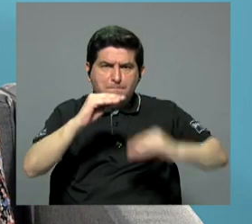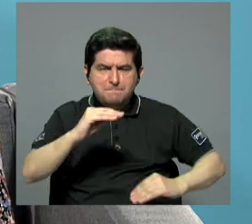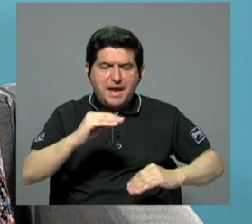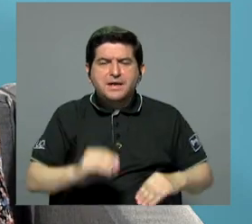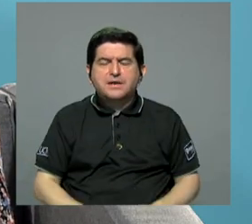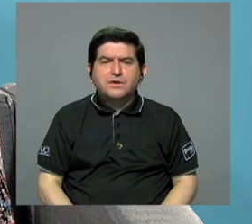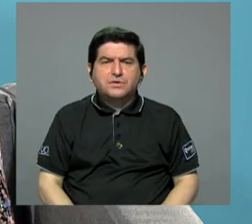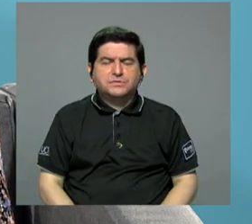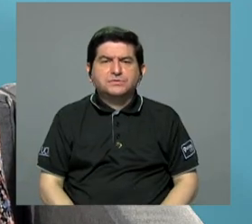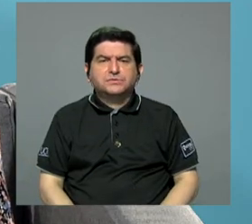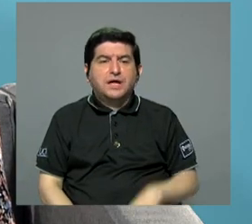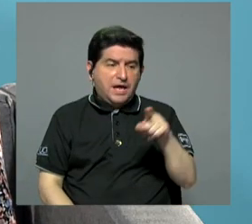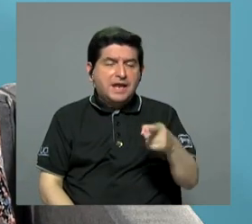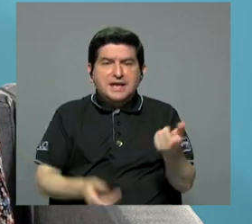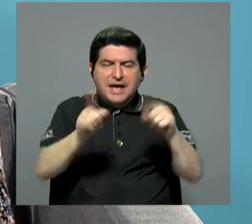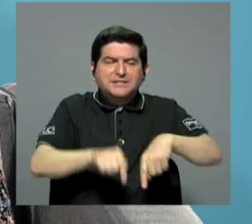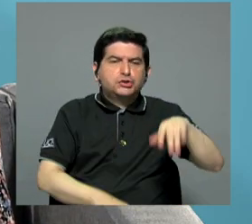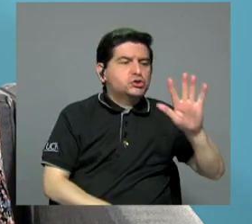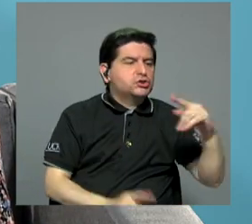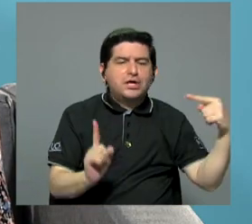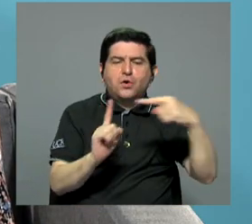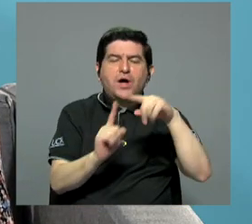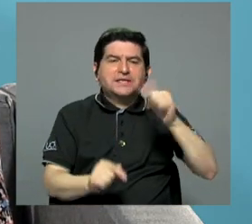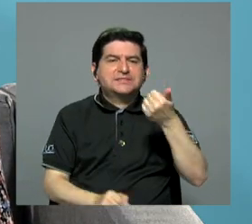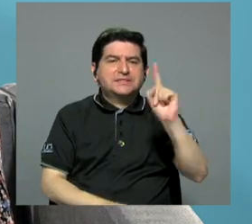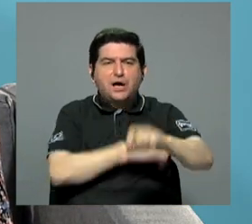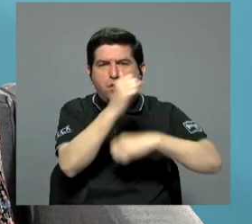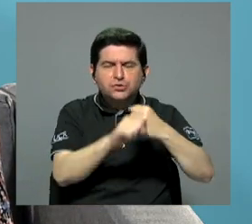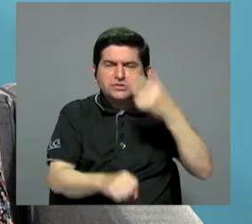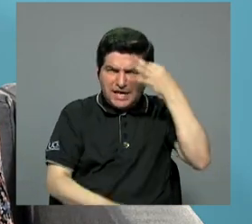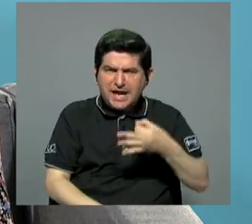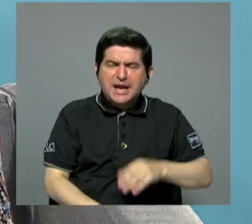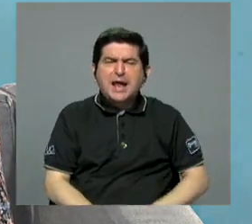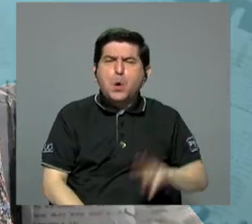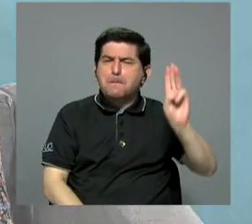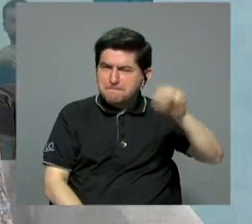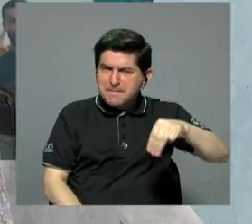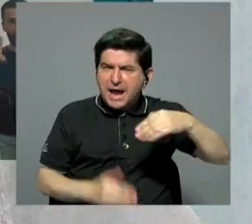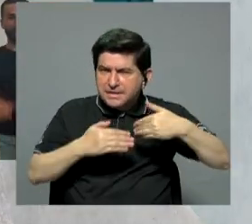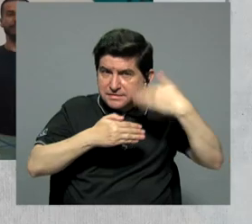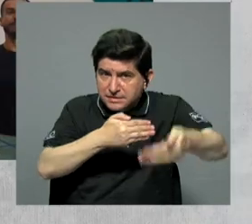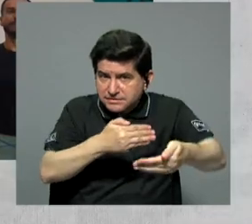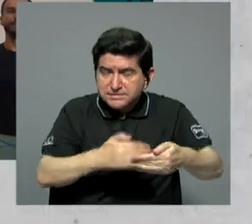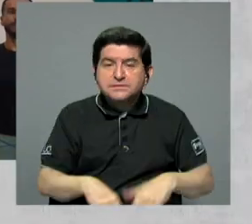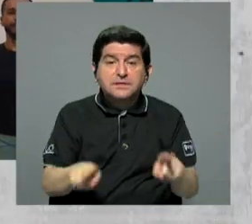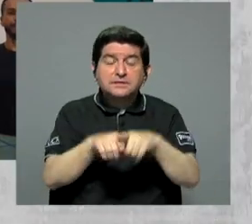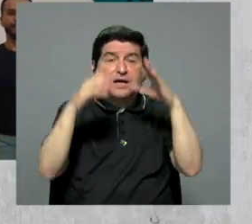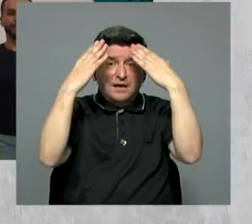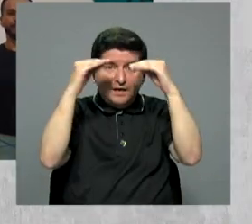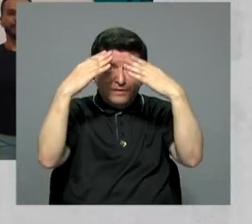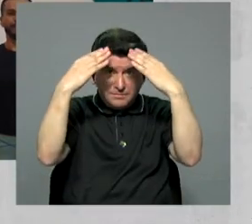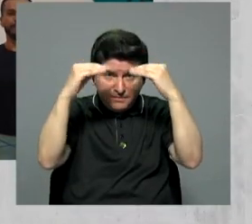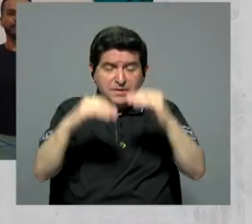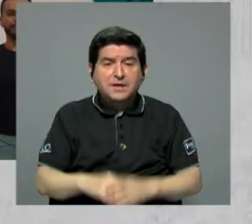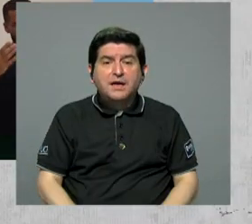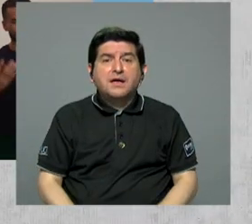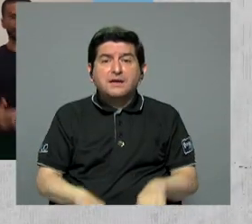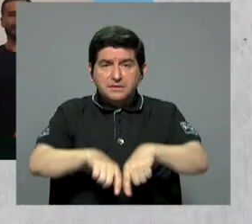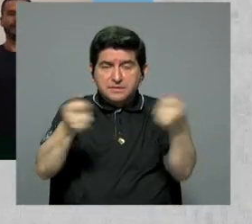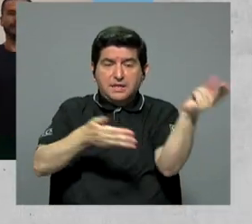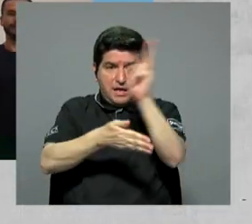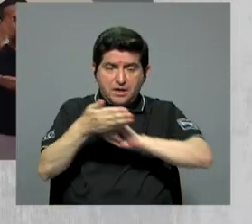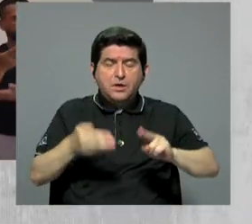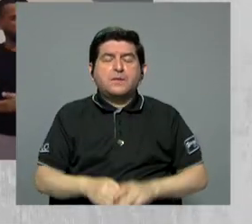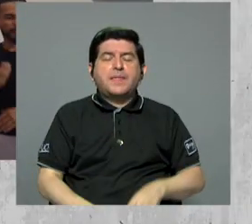a 11 años. A partir del martes me parece. Sí, en esta información incluso también llama la atención, esta información que consignó el Semanario